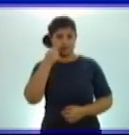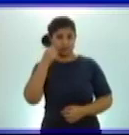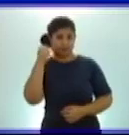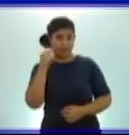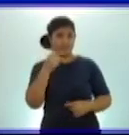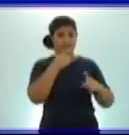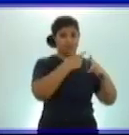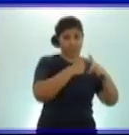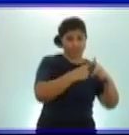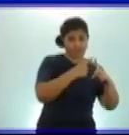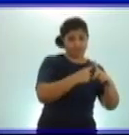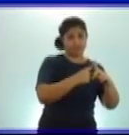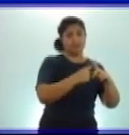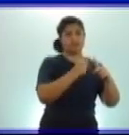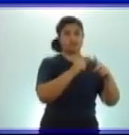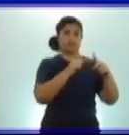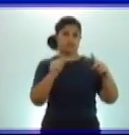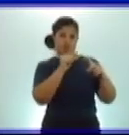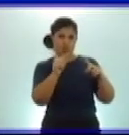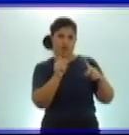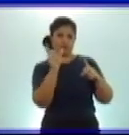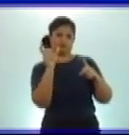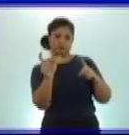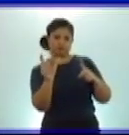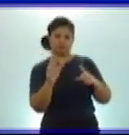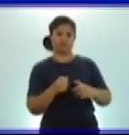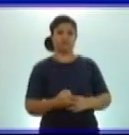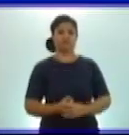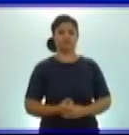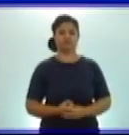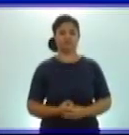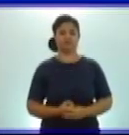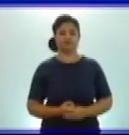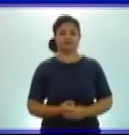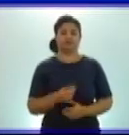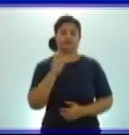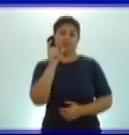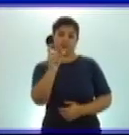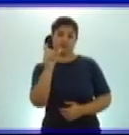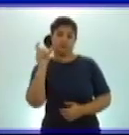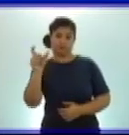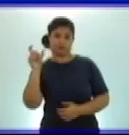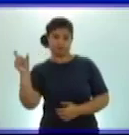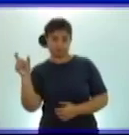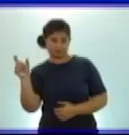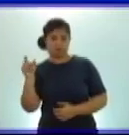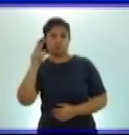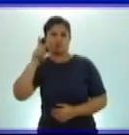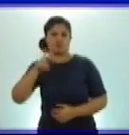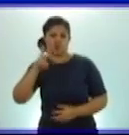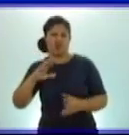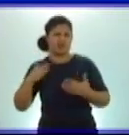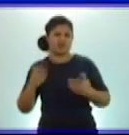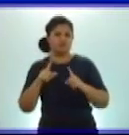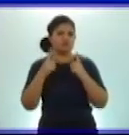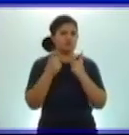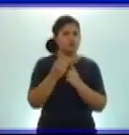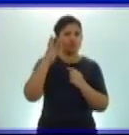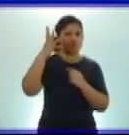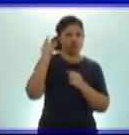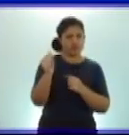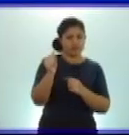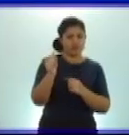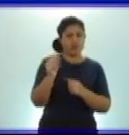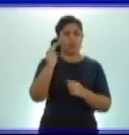tenemos la respuesta. Fíjense bien, son todos los números mayores que 92.806 y